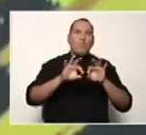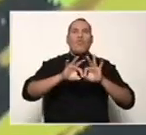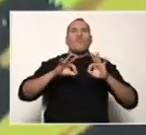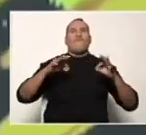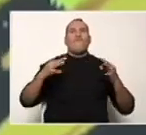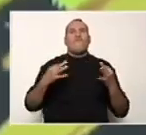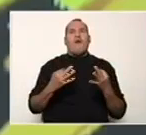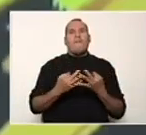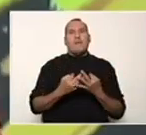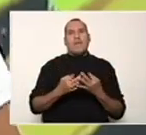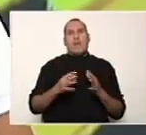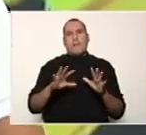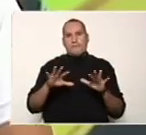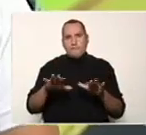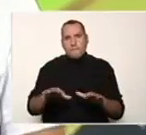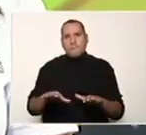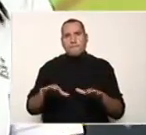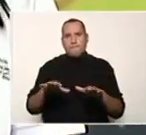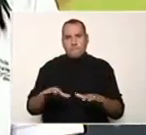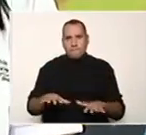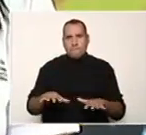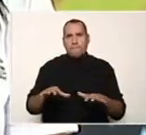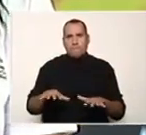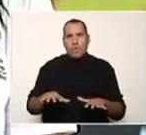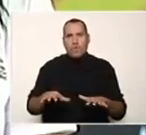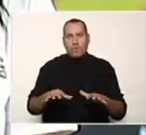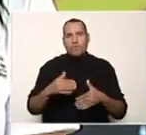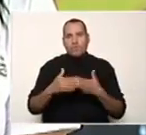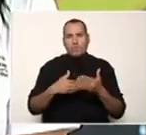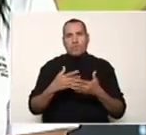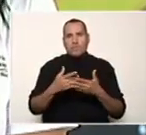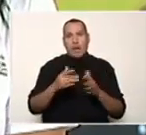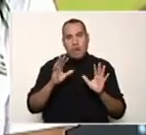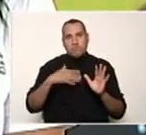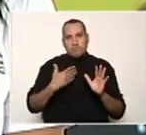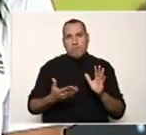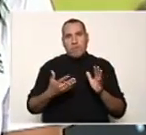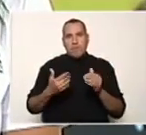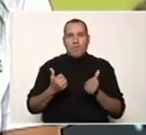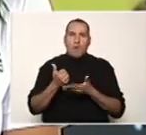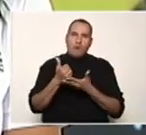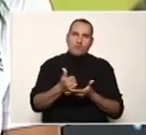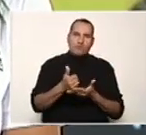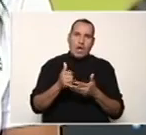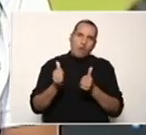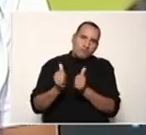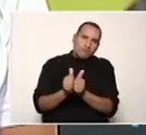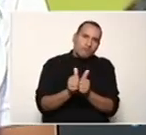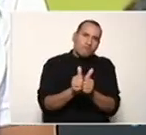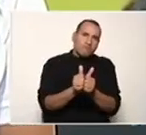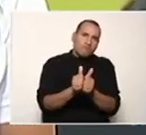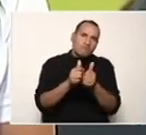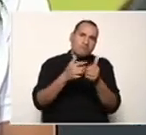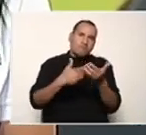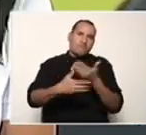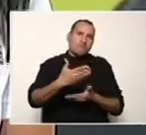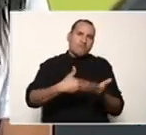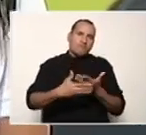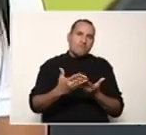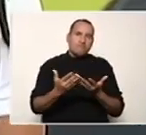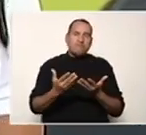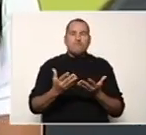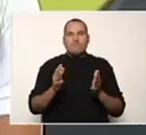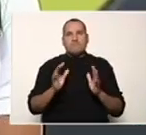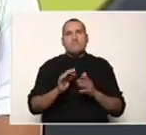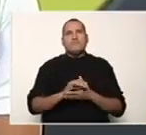disminuye, sin embargo, siempre va a ser importante acompañarlo en este proceso de aprendizaje. En